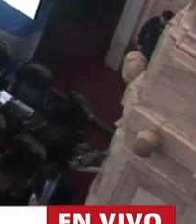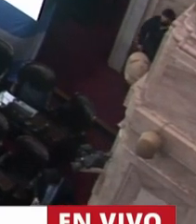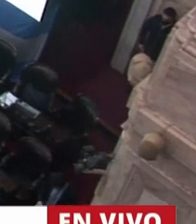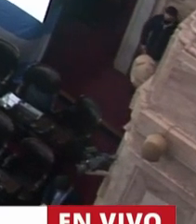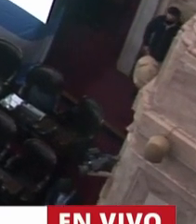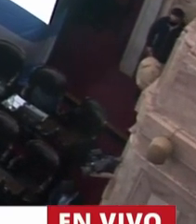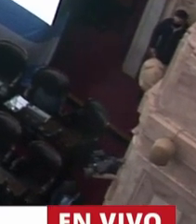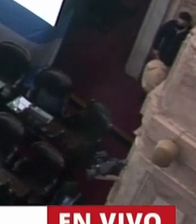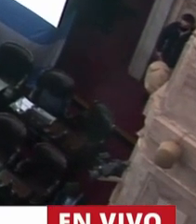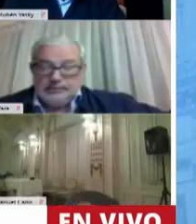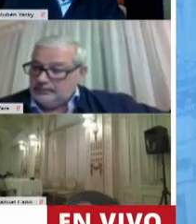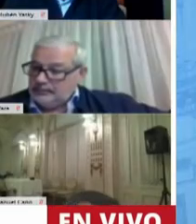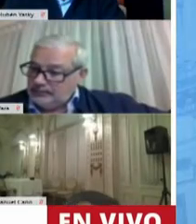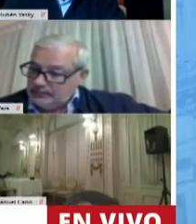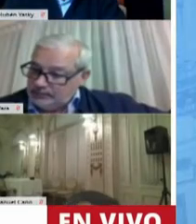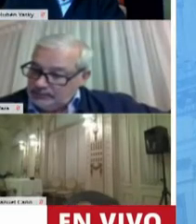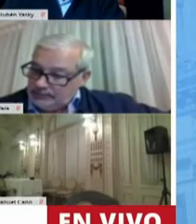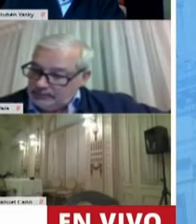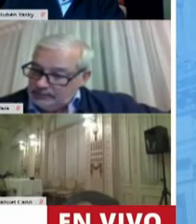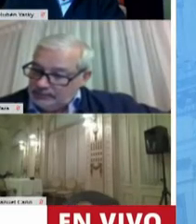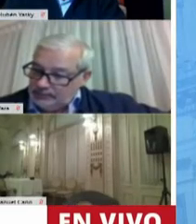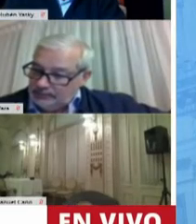Diputado Fernández Langan, ¿usted me escucha a mí?